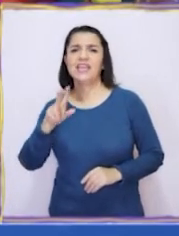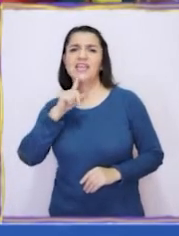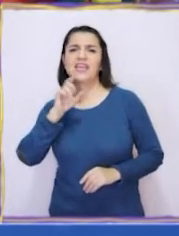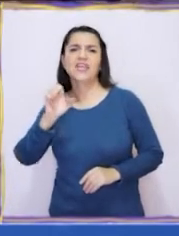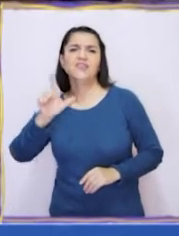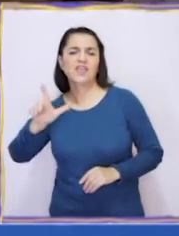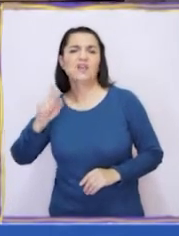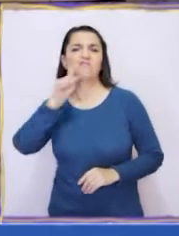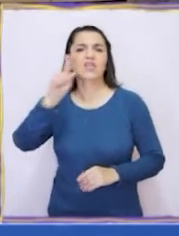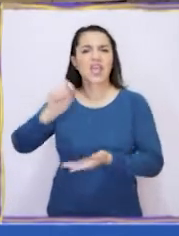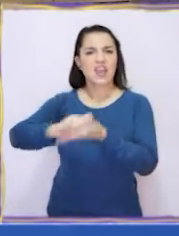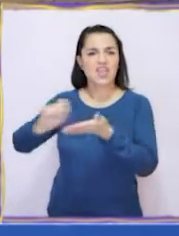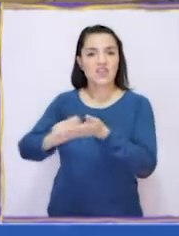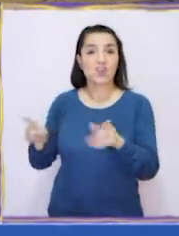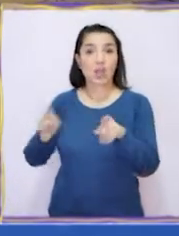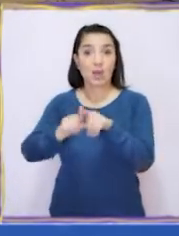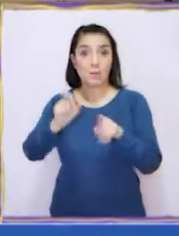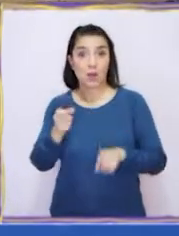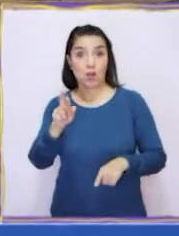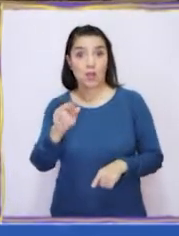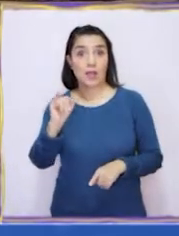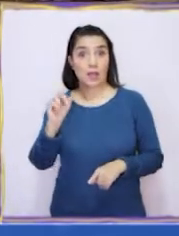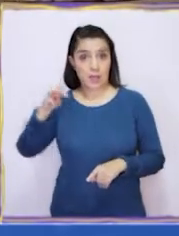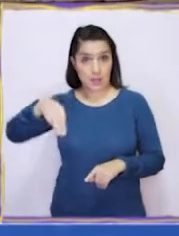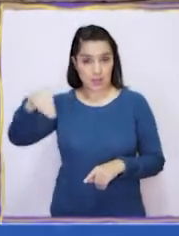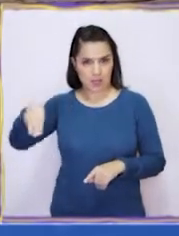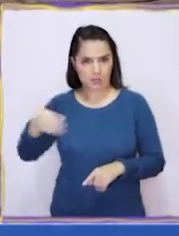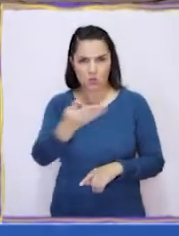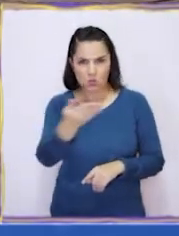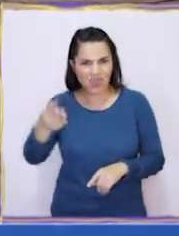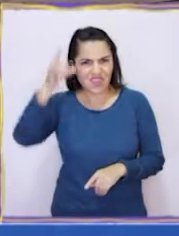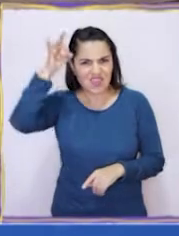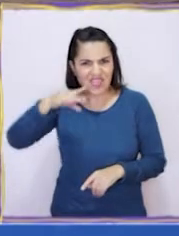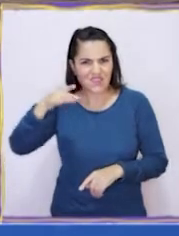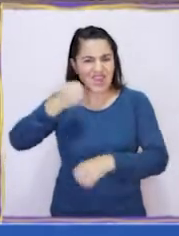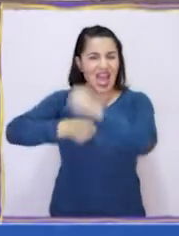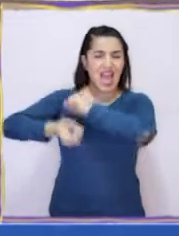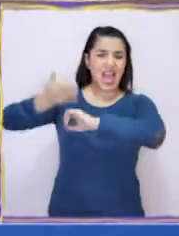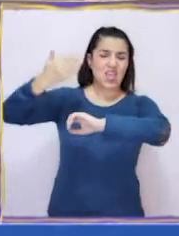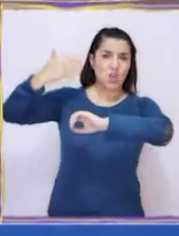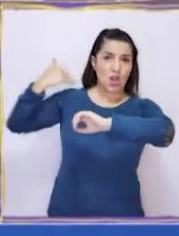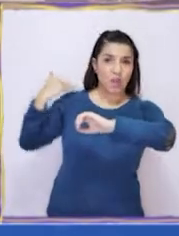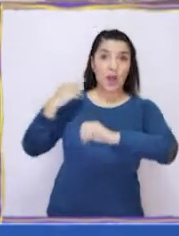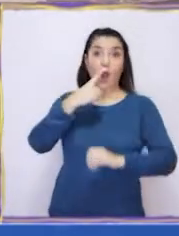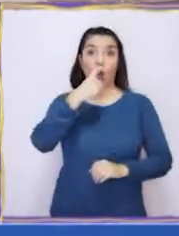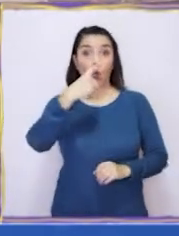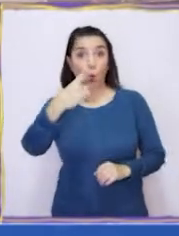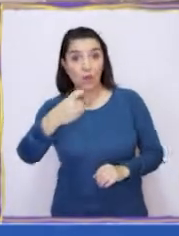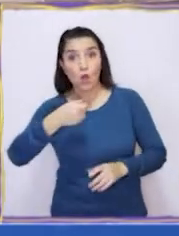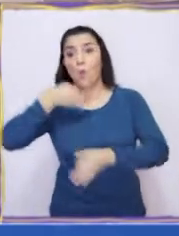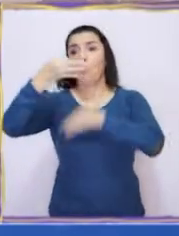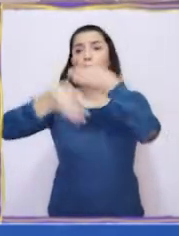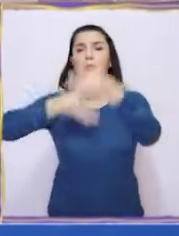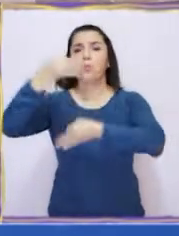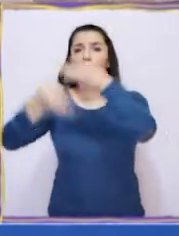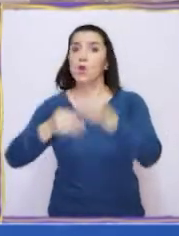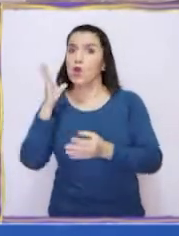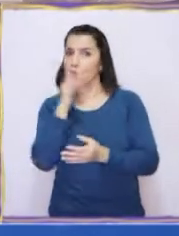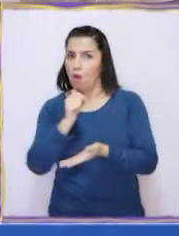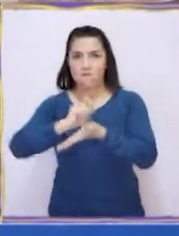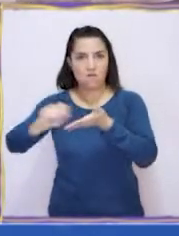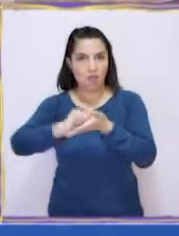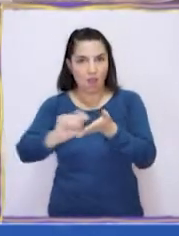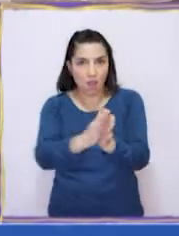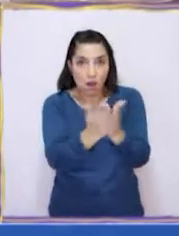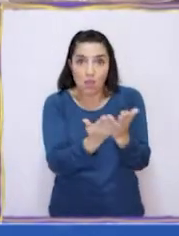ustedes que hace muchos años atrás los cuentos se contaban de forma oral? Sí, no existían de forma física como los